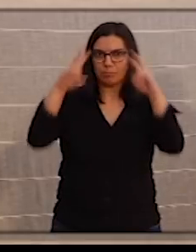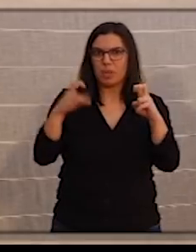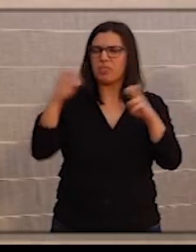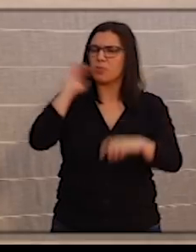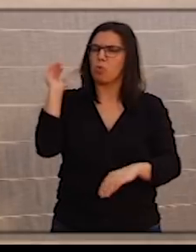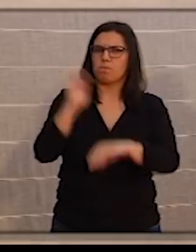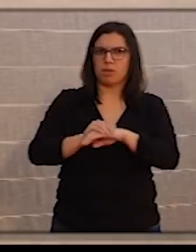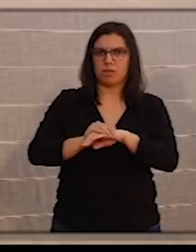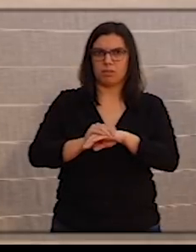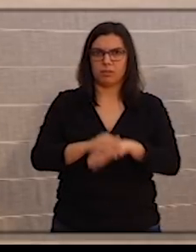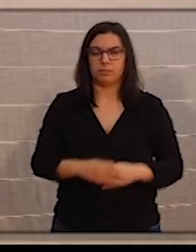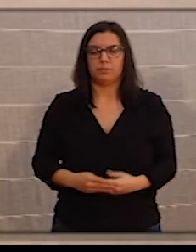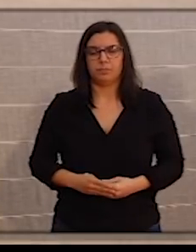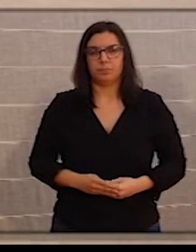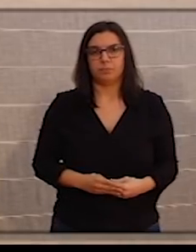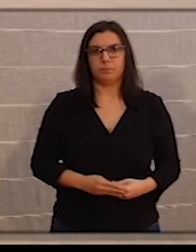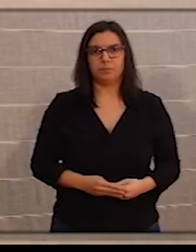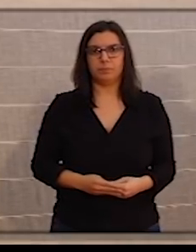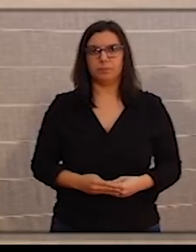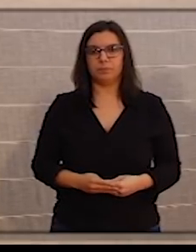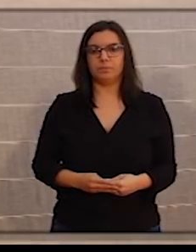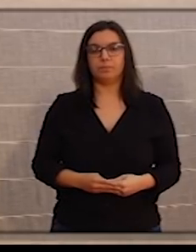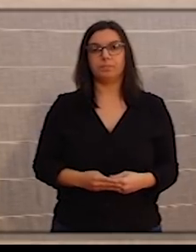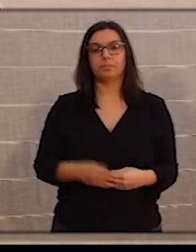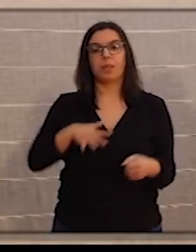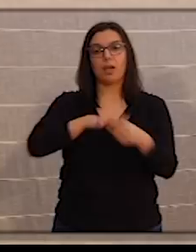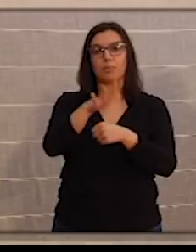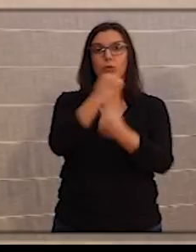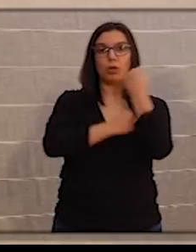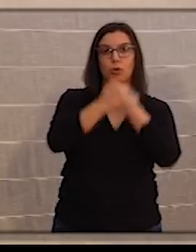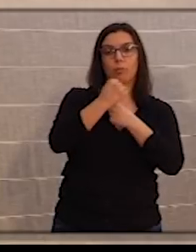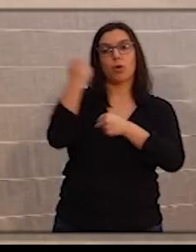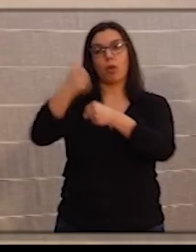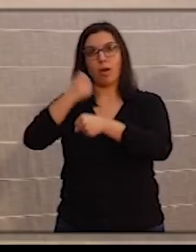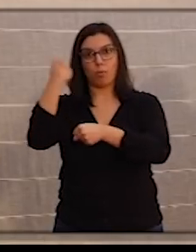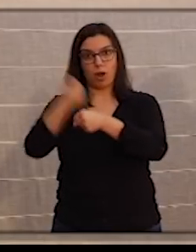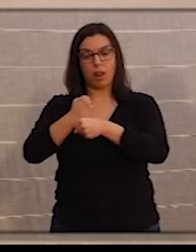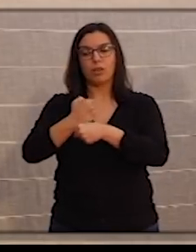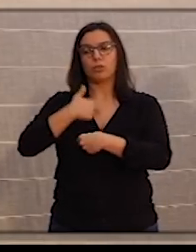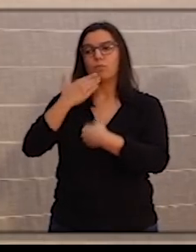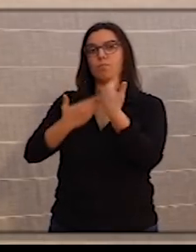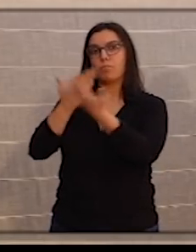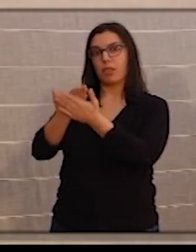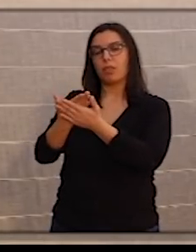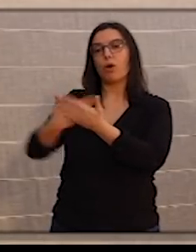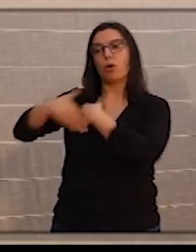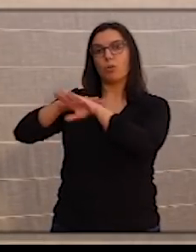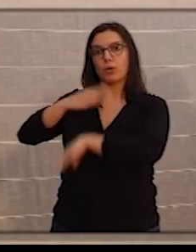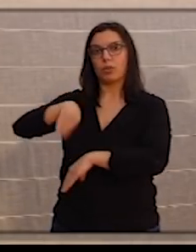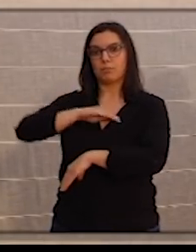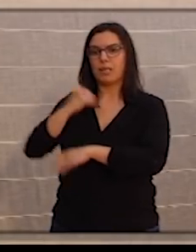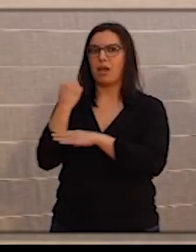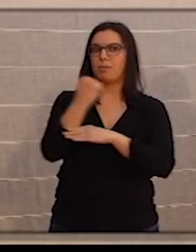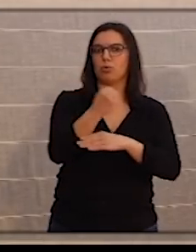cumplidas. En el apartado económico y laboral he solicitado al Gobierno de la Nación el apoyo a las